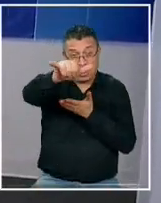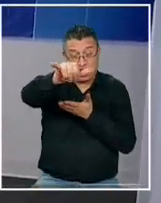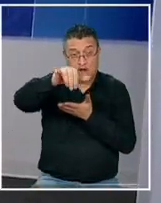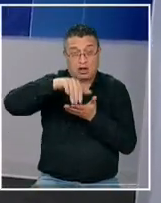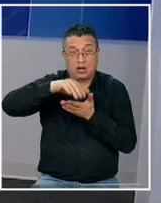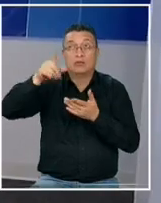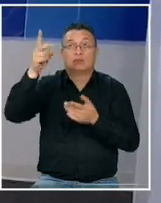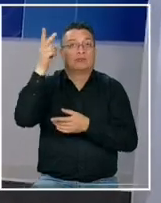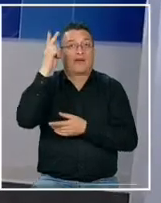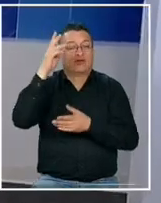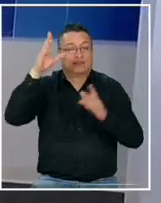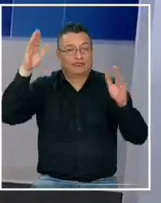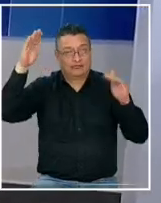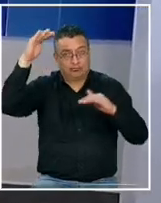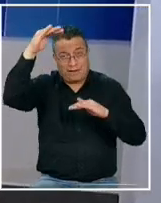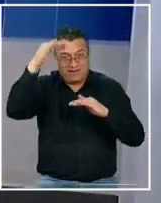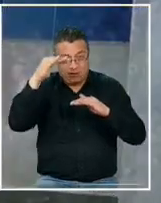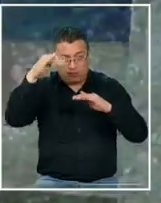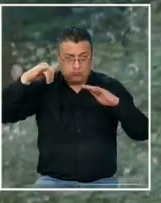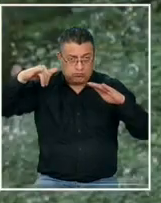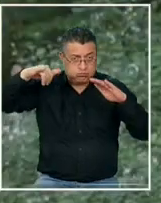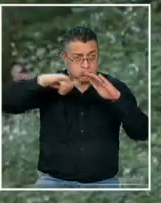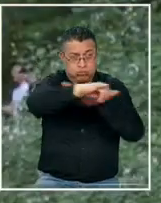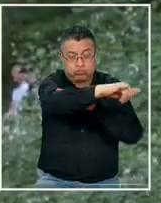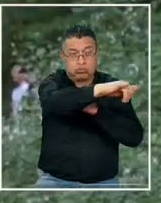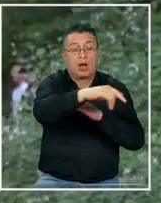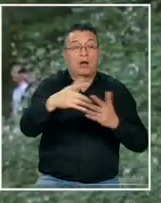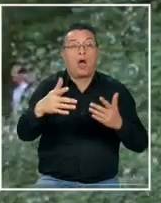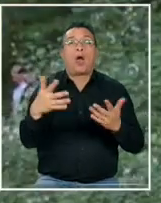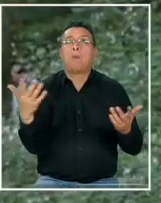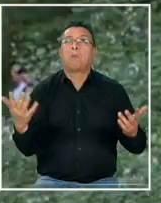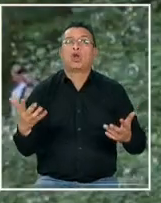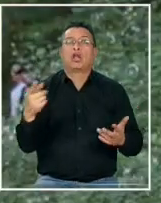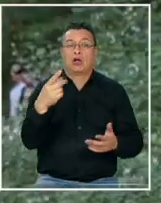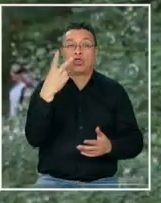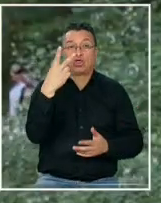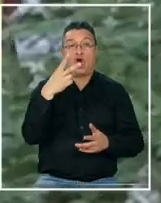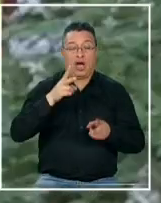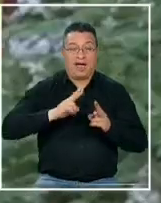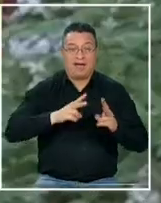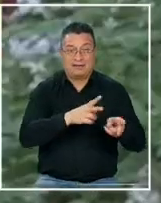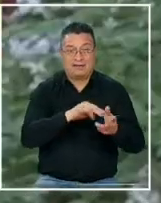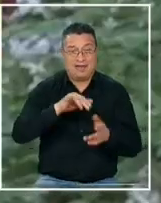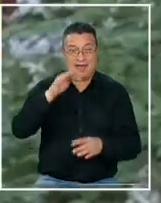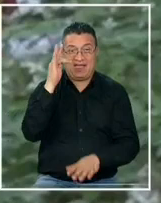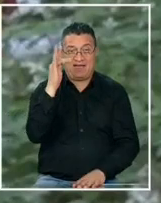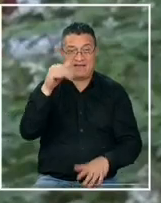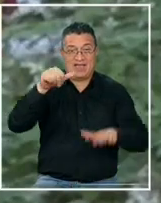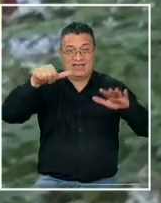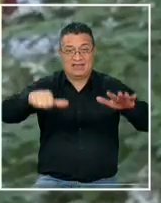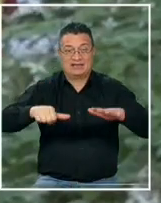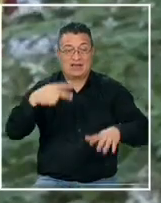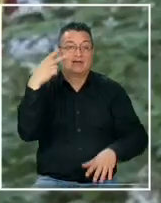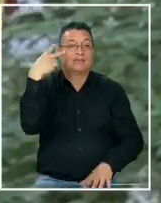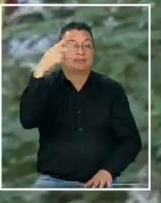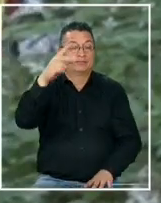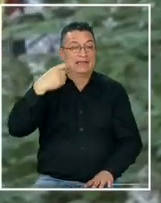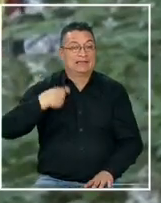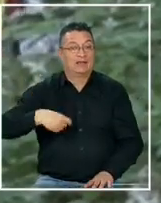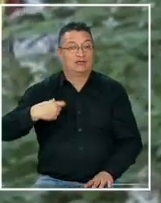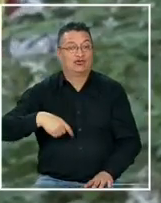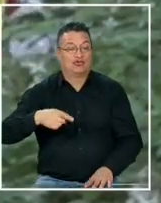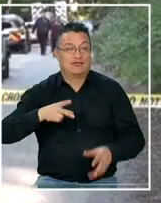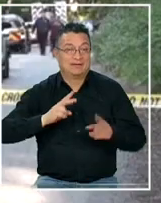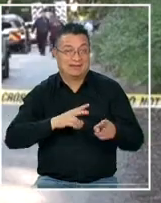espacio aéreo restringido en Washington DC efectivamente este domingo dos aviones de combate F-16 de las Fuerzas Armadas de Estados